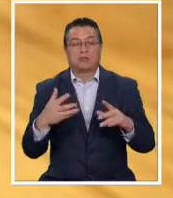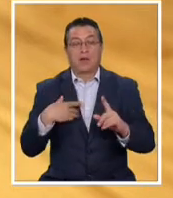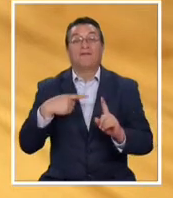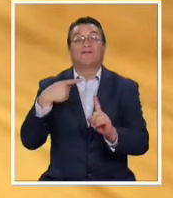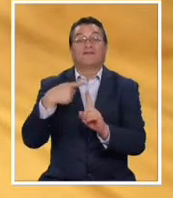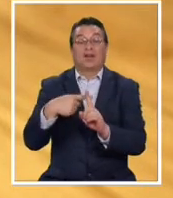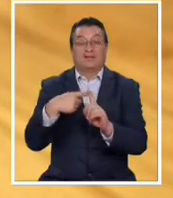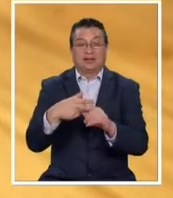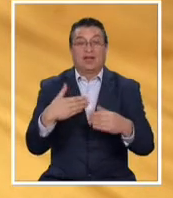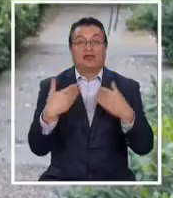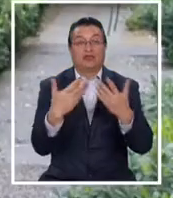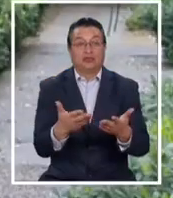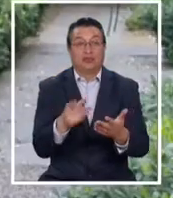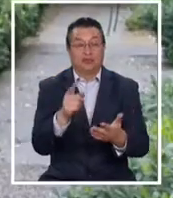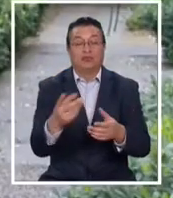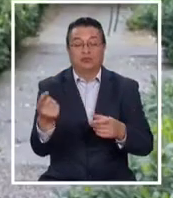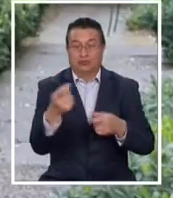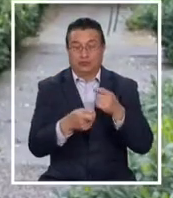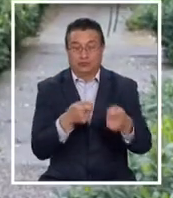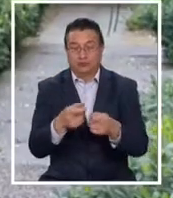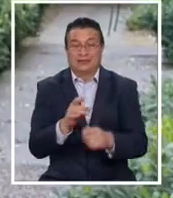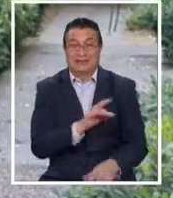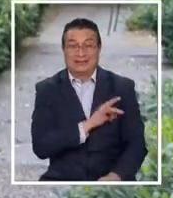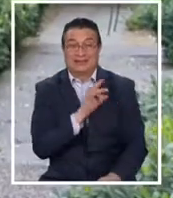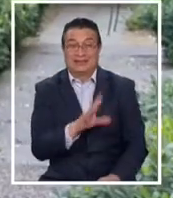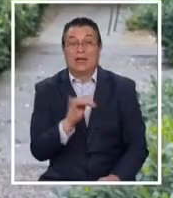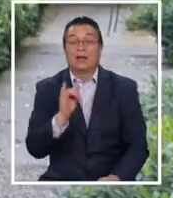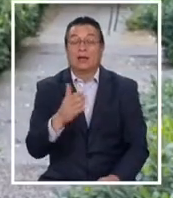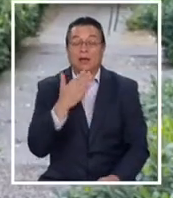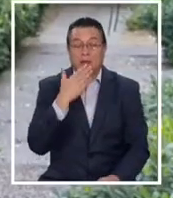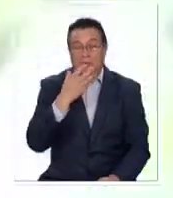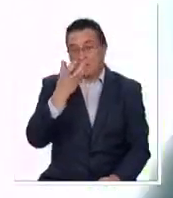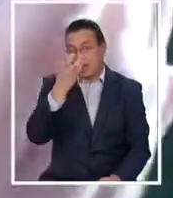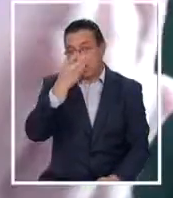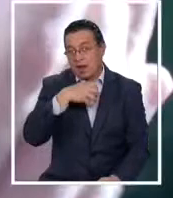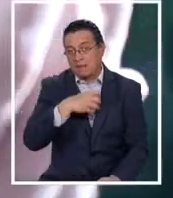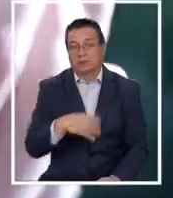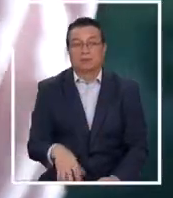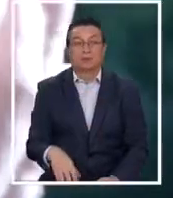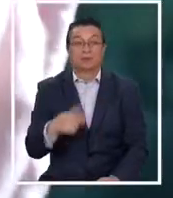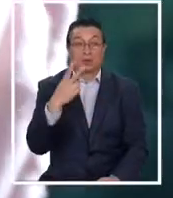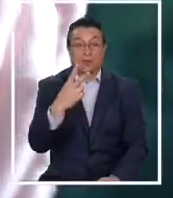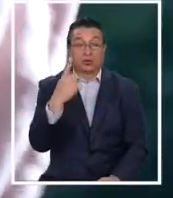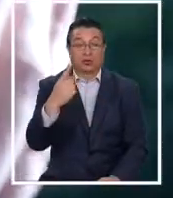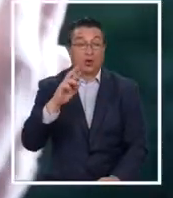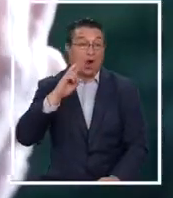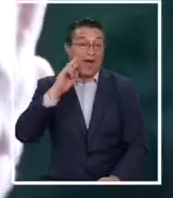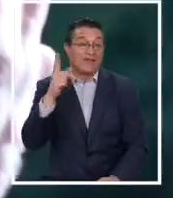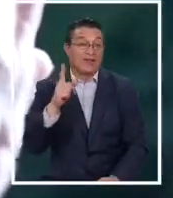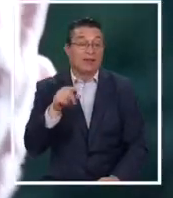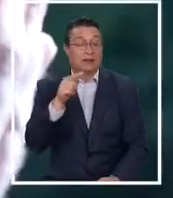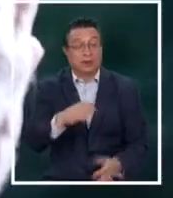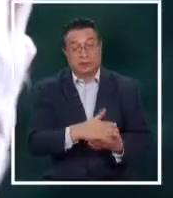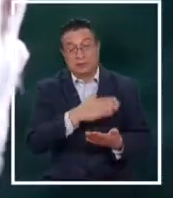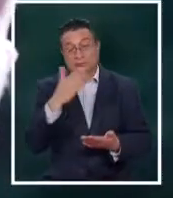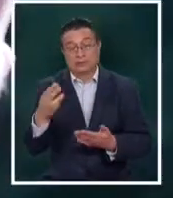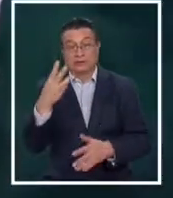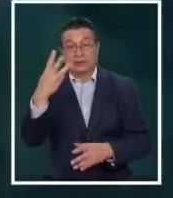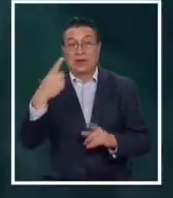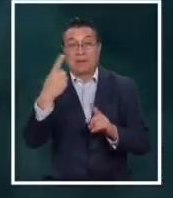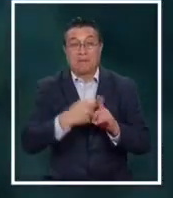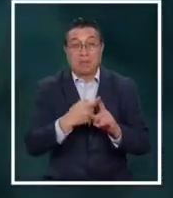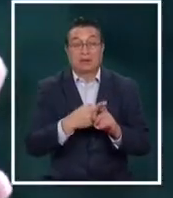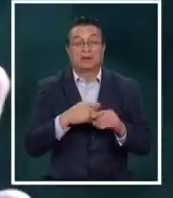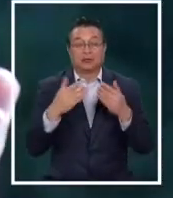beneficiario para los consumidores chilenos y también para Apple. Desde el 21 de abril y durante tres meses